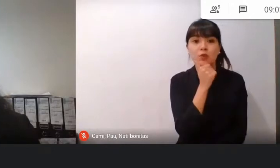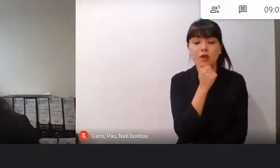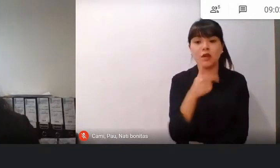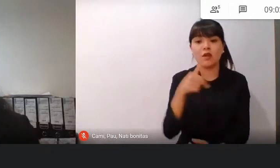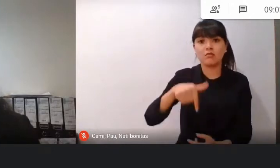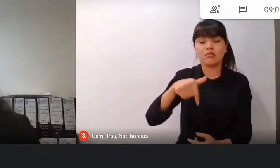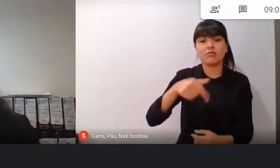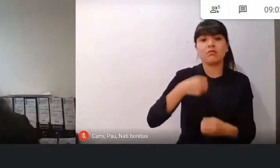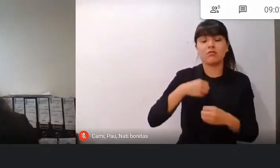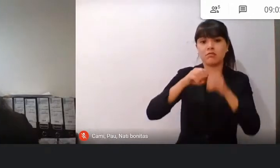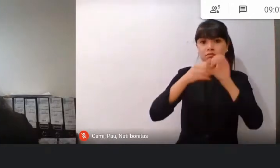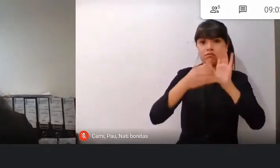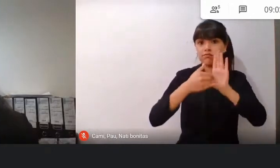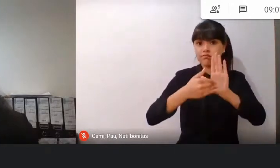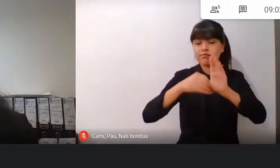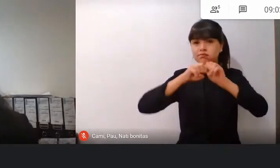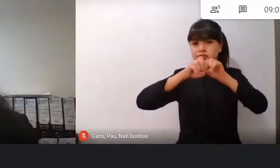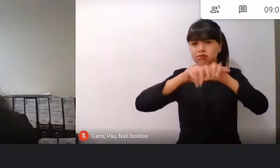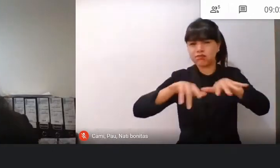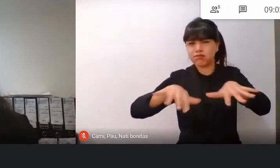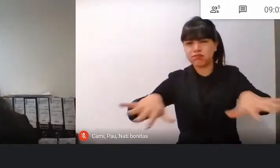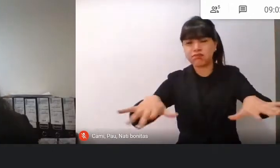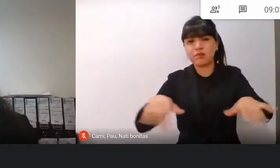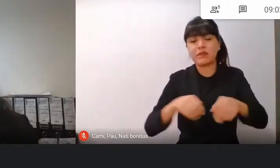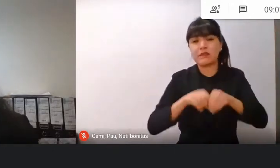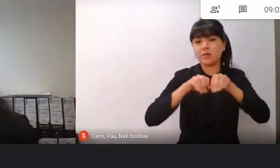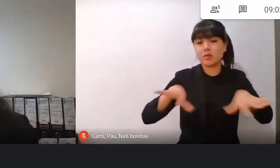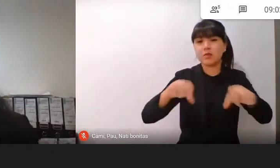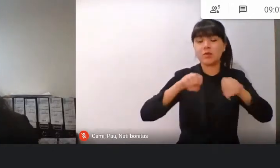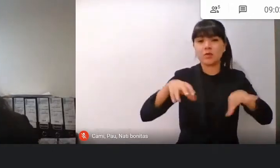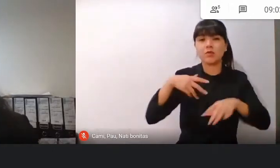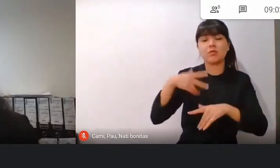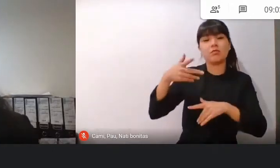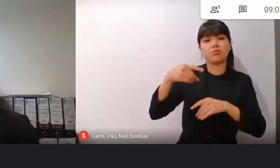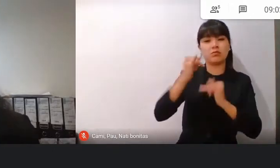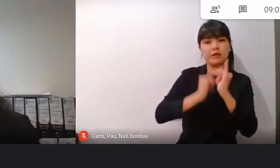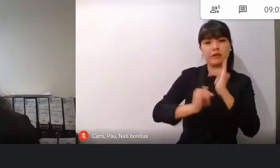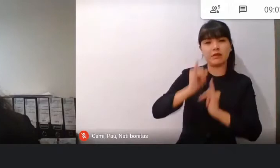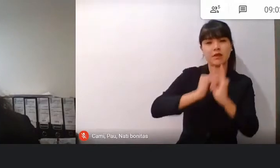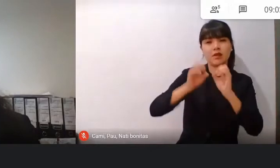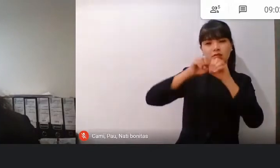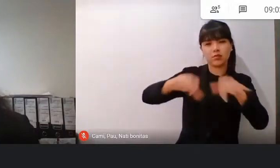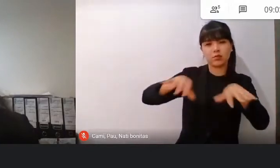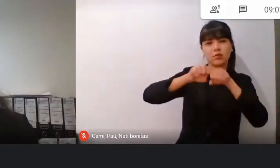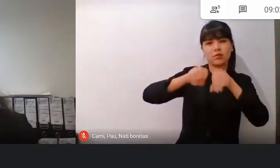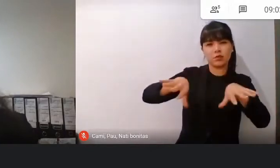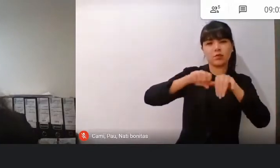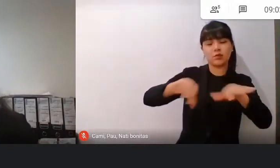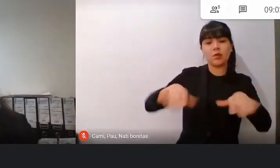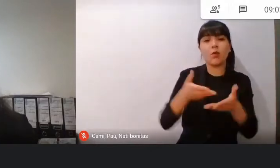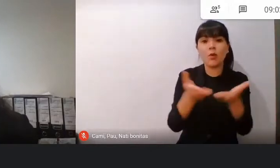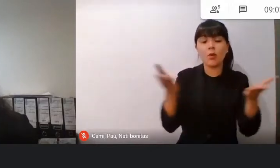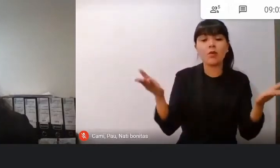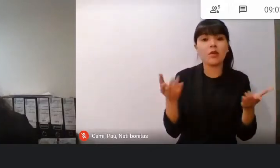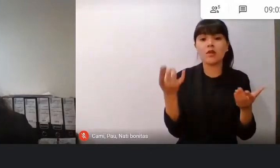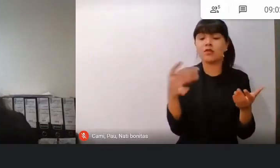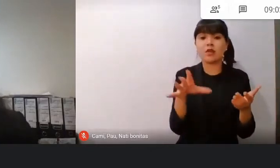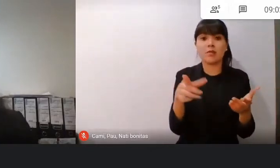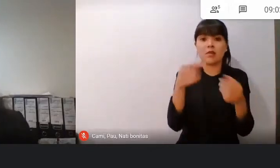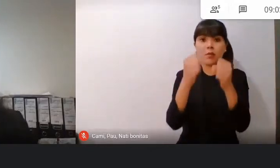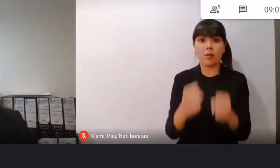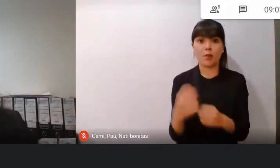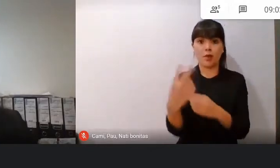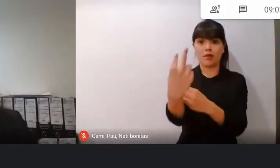masiva, tipo streaming, ¿cierto?, donde ustedes solo tienen la posibilidad de